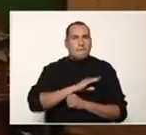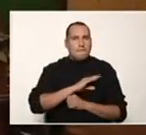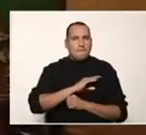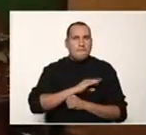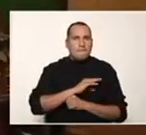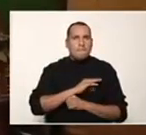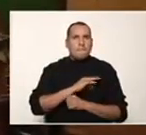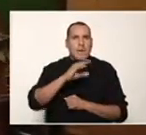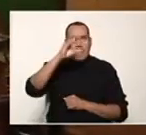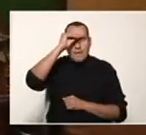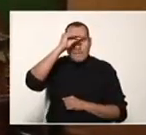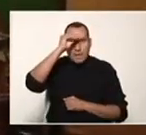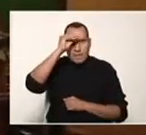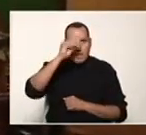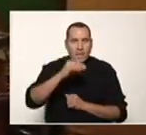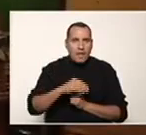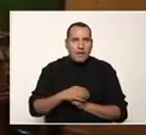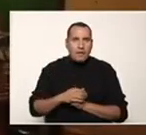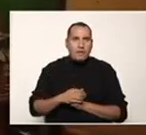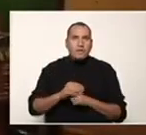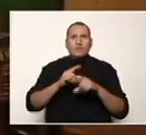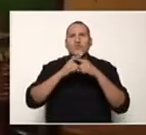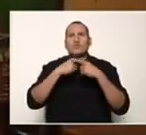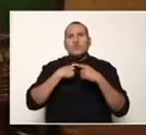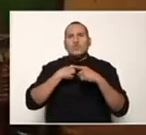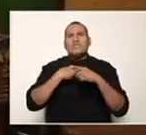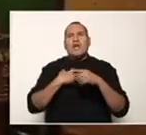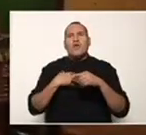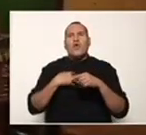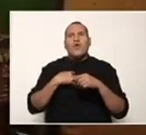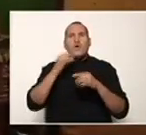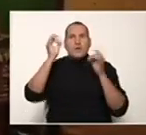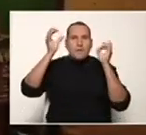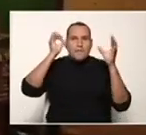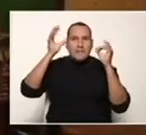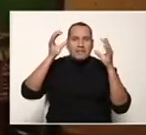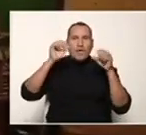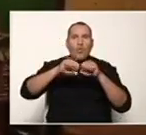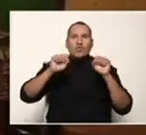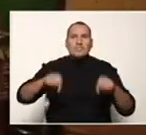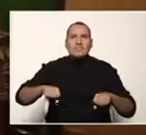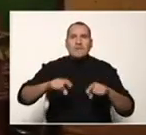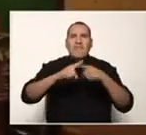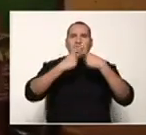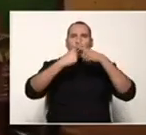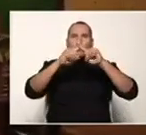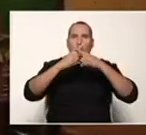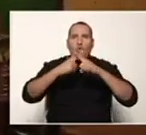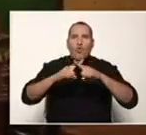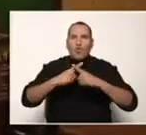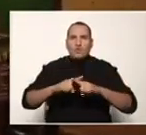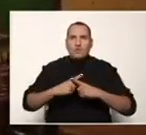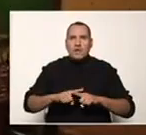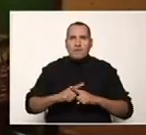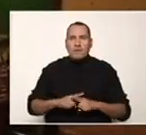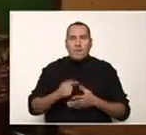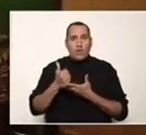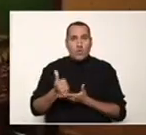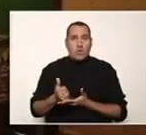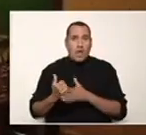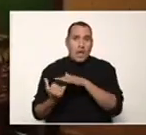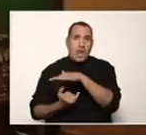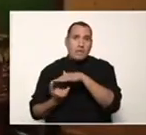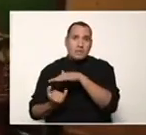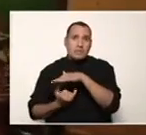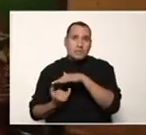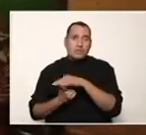realizar un sistema contable para la saturación e inventario de la institución este programa